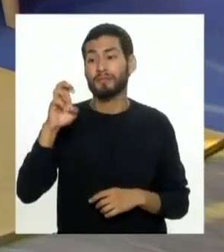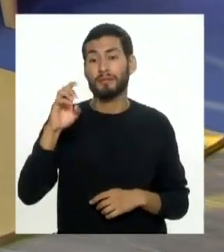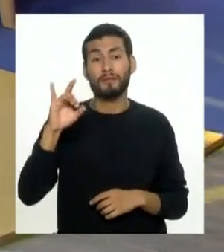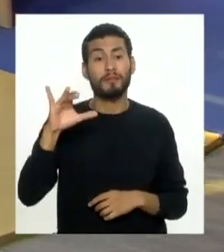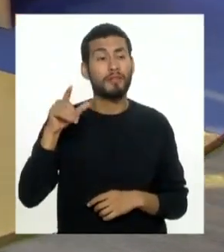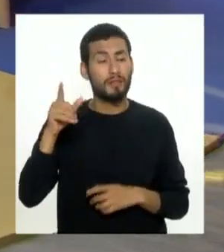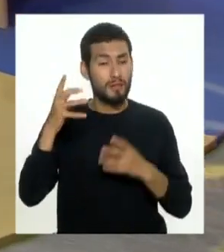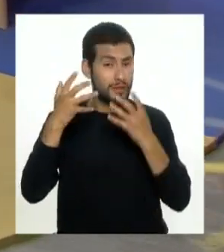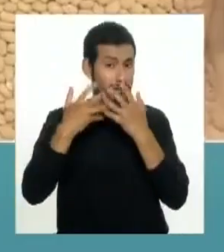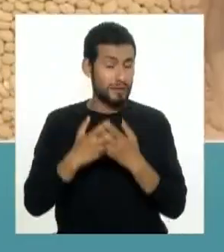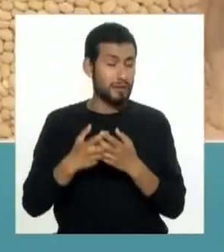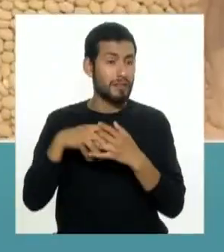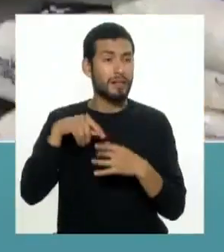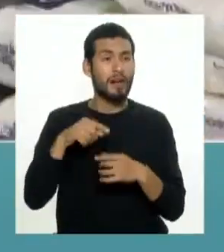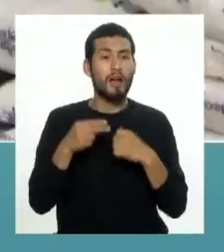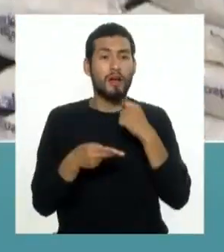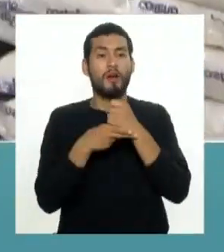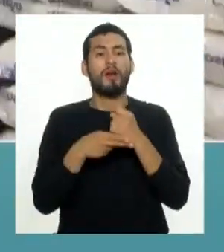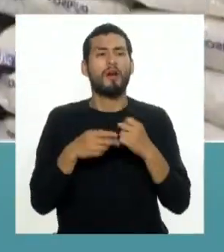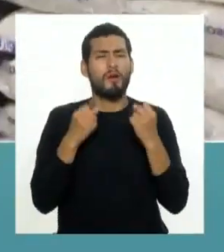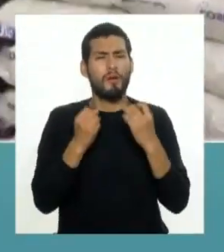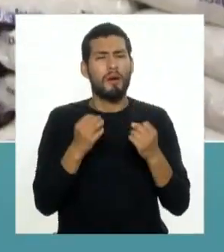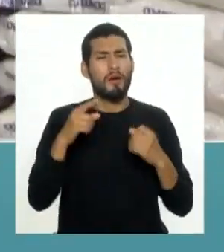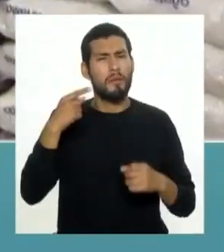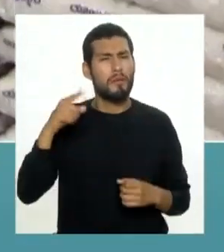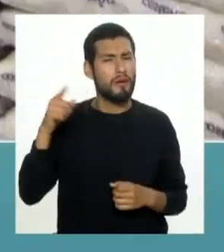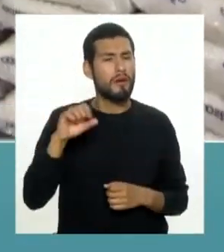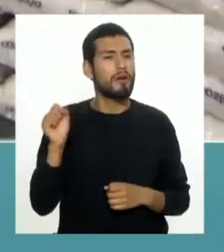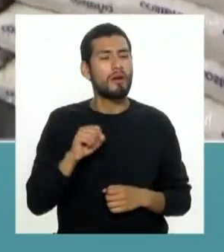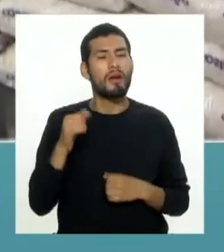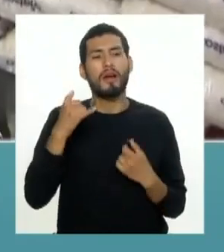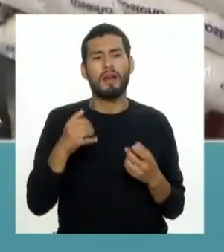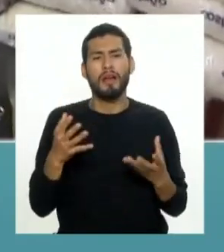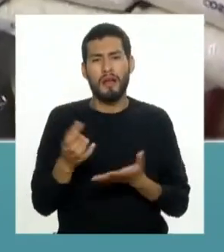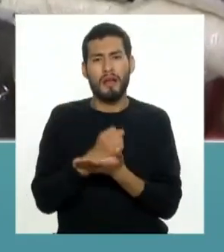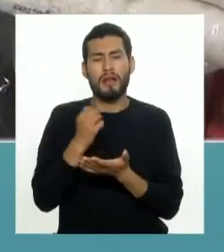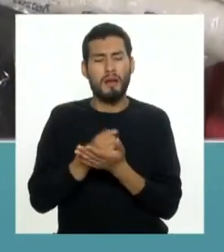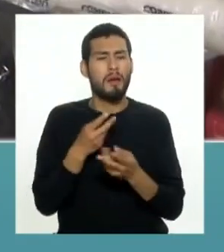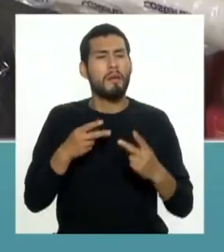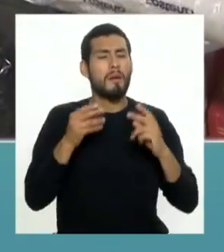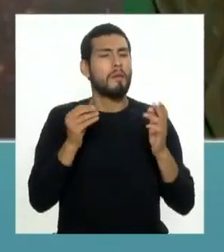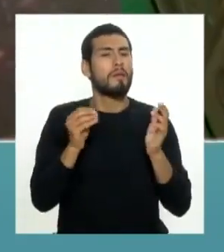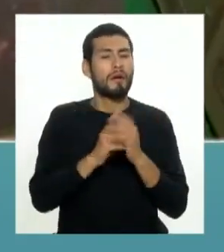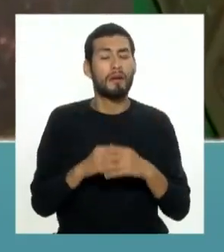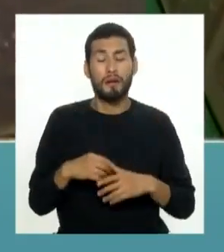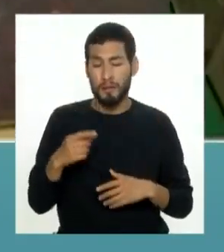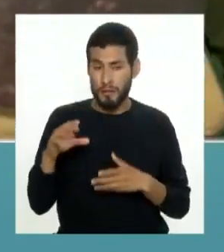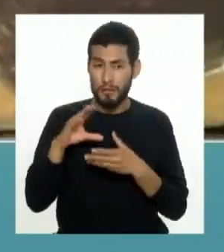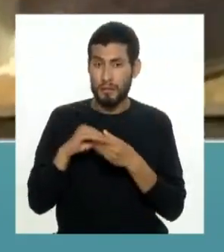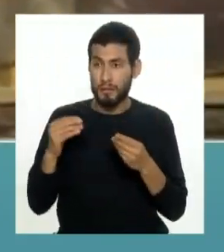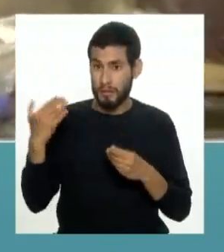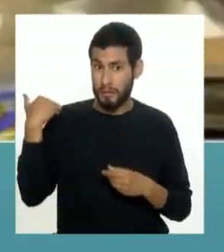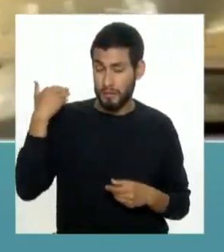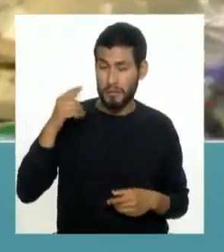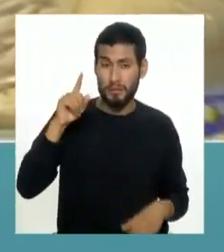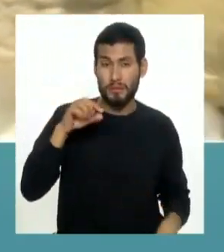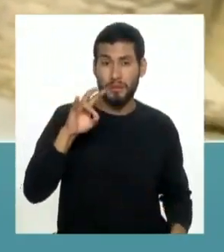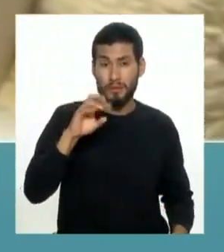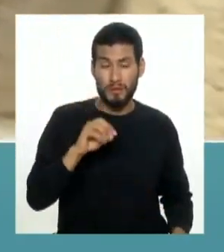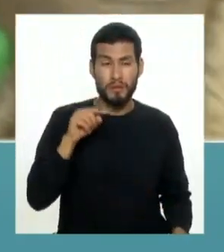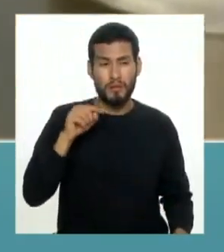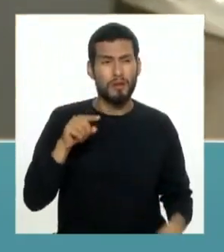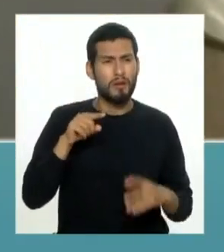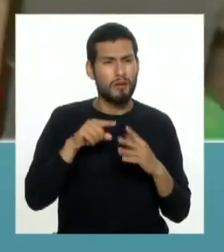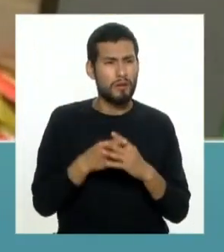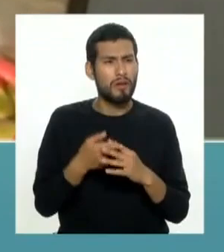las empresas ahorran muchos millones de soles y ganan millones de soles más hay una historia que cuentan que en los 70 la reduflación